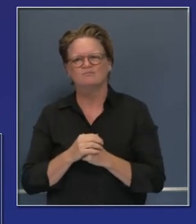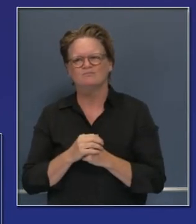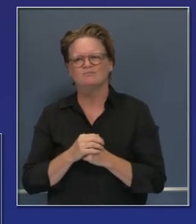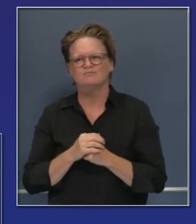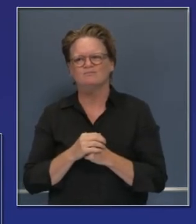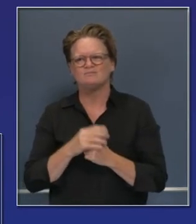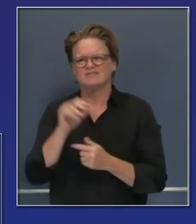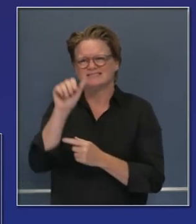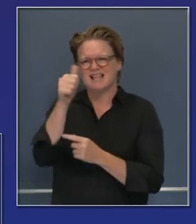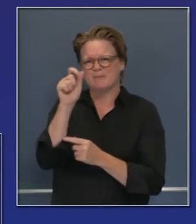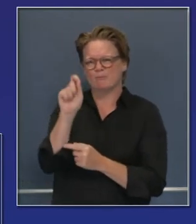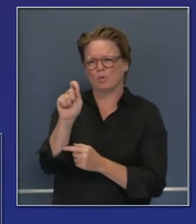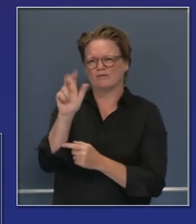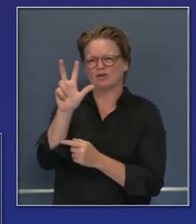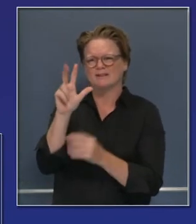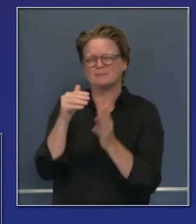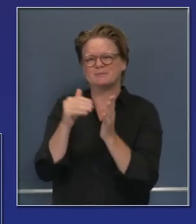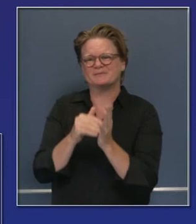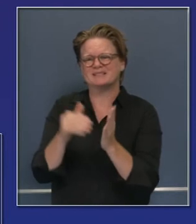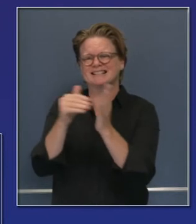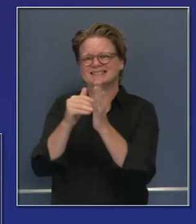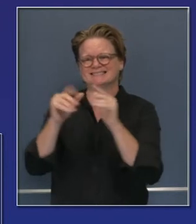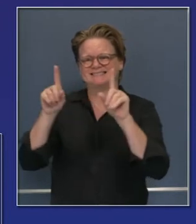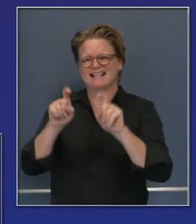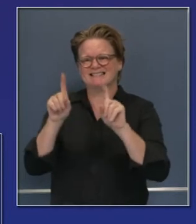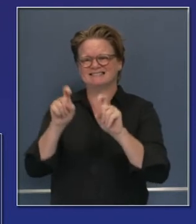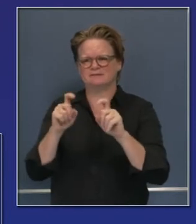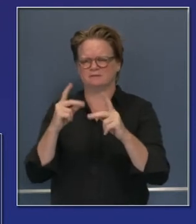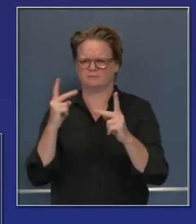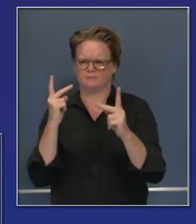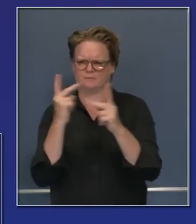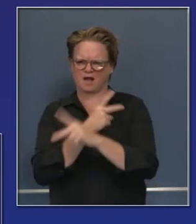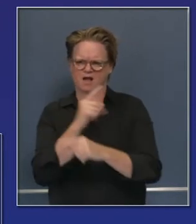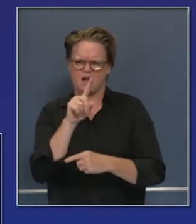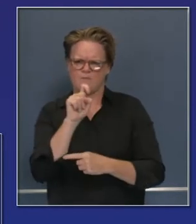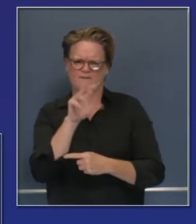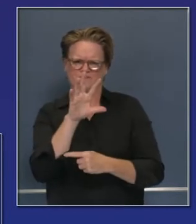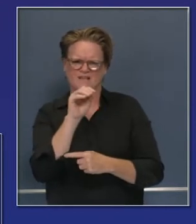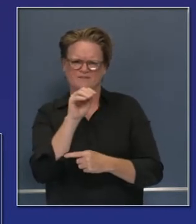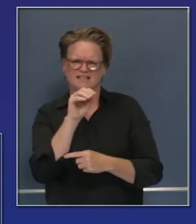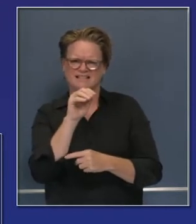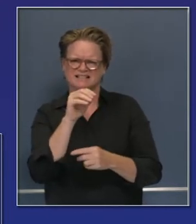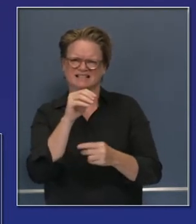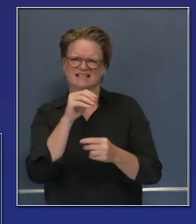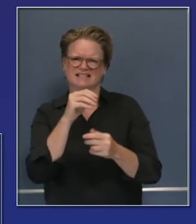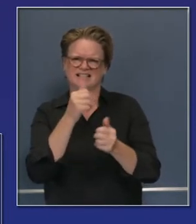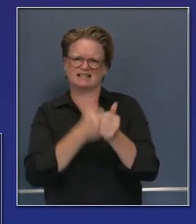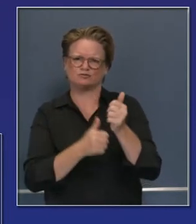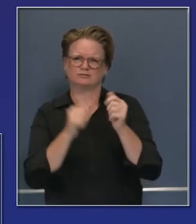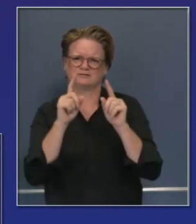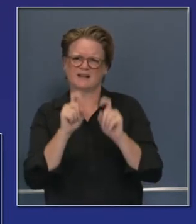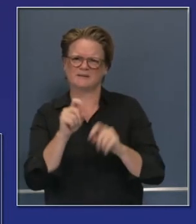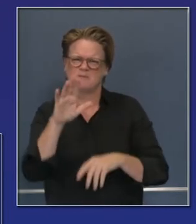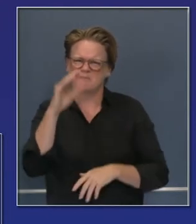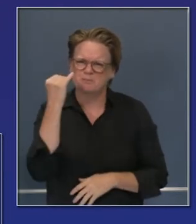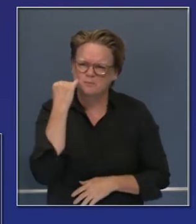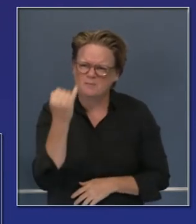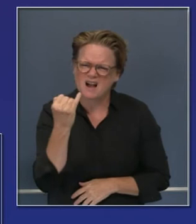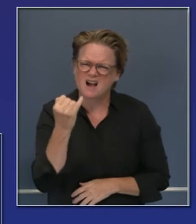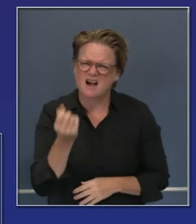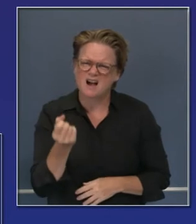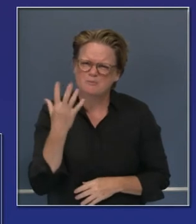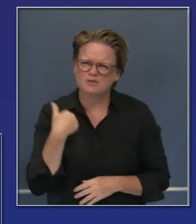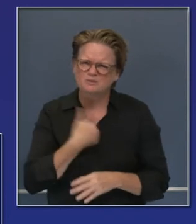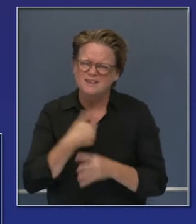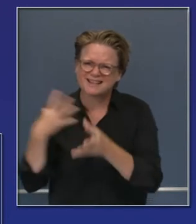anonadante 10.3 millones de pruebas que hemos hecho cerca de 150 a 200 dólares si ustedes sacan el